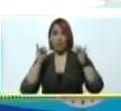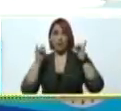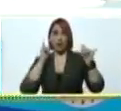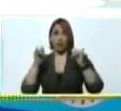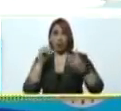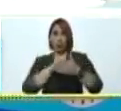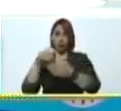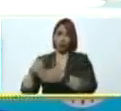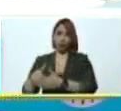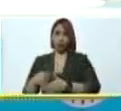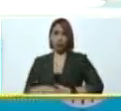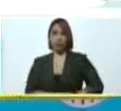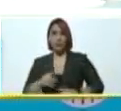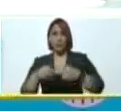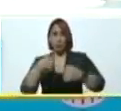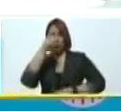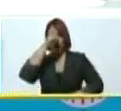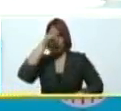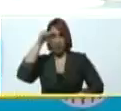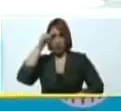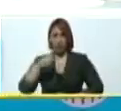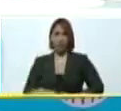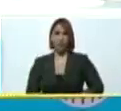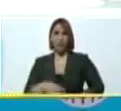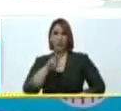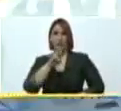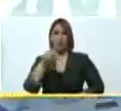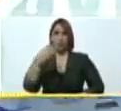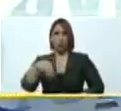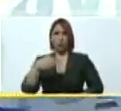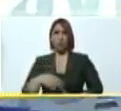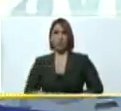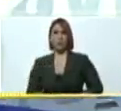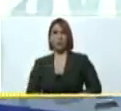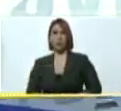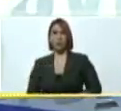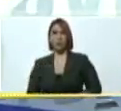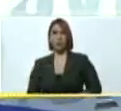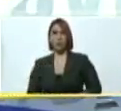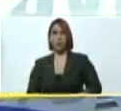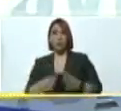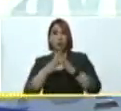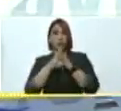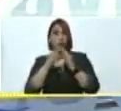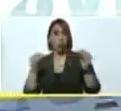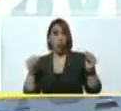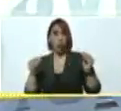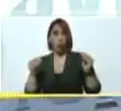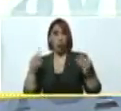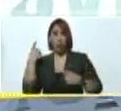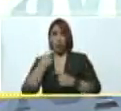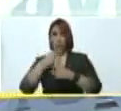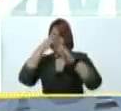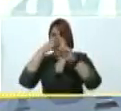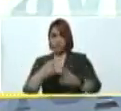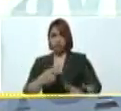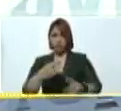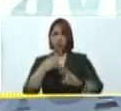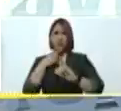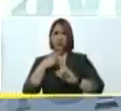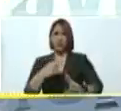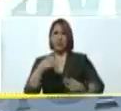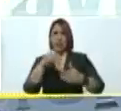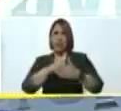electoral el próximo domingo 21 de noviembre y todos a respetar los resultados